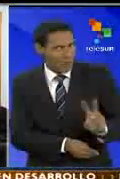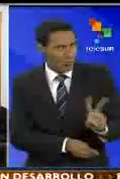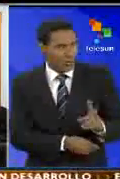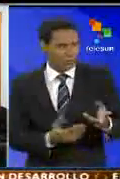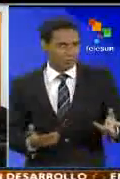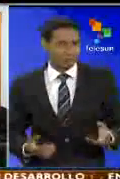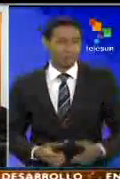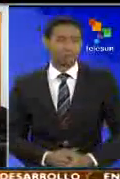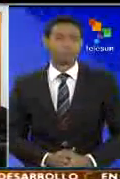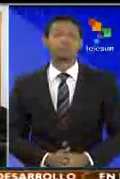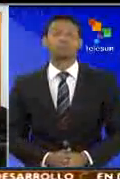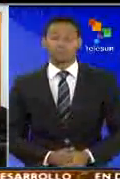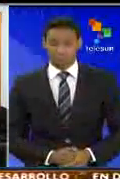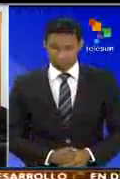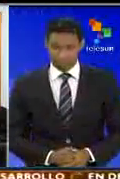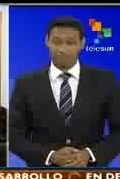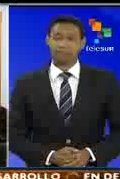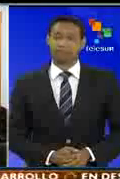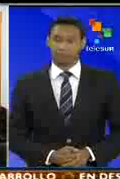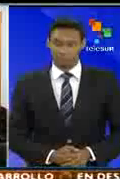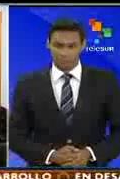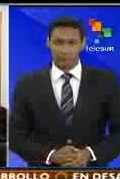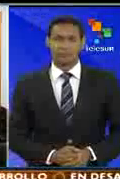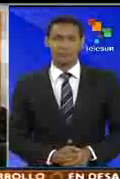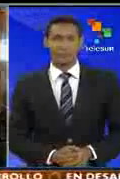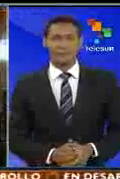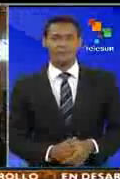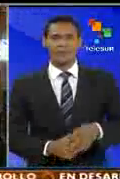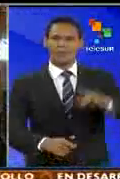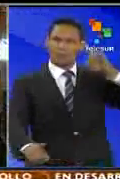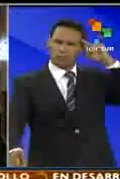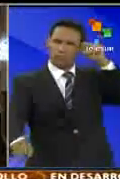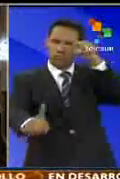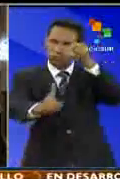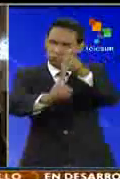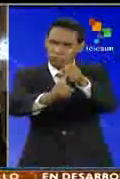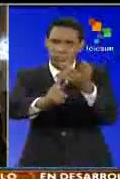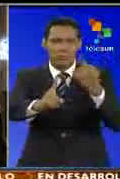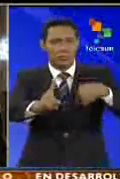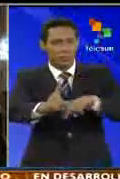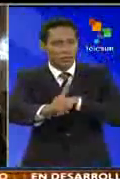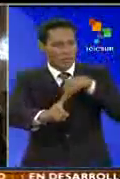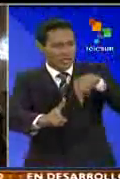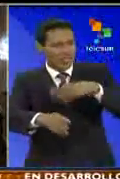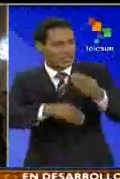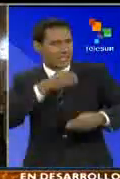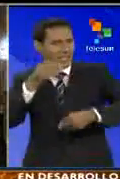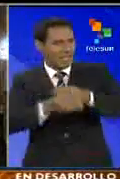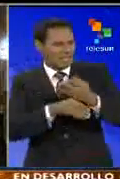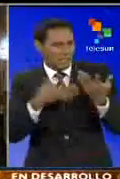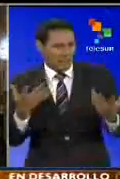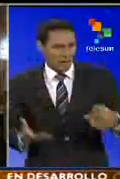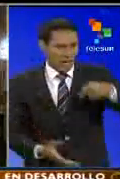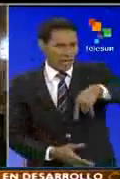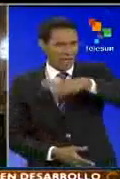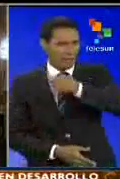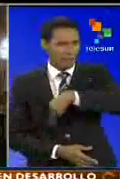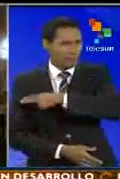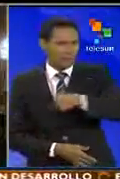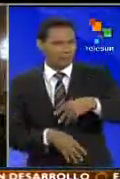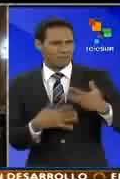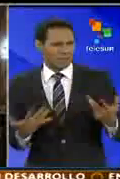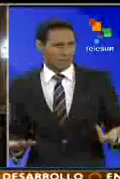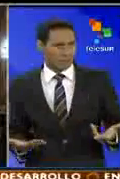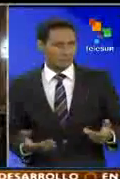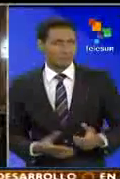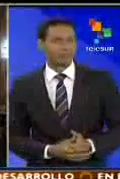Sí, precisamente uno de los grandes retos que venimos a plantear acá, a esta instancia, es precisamente